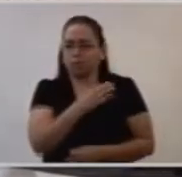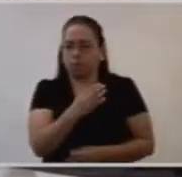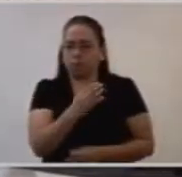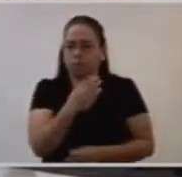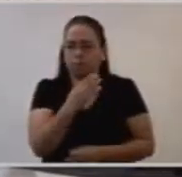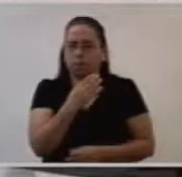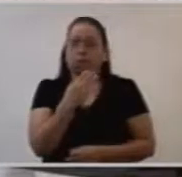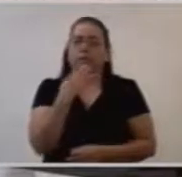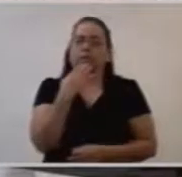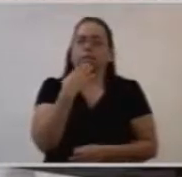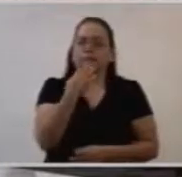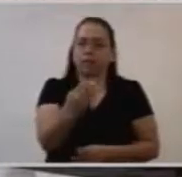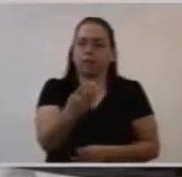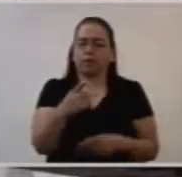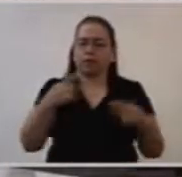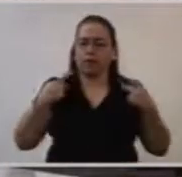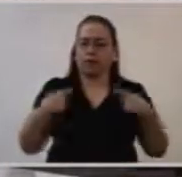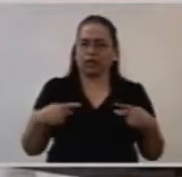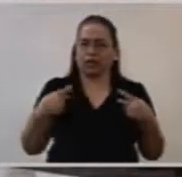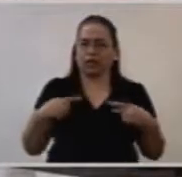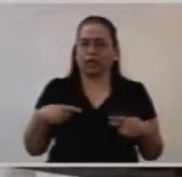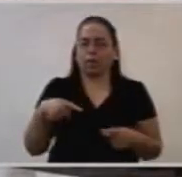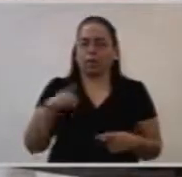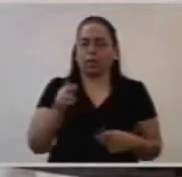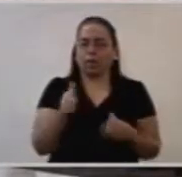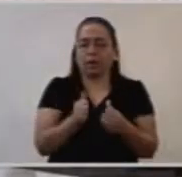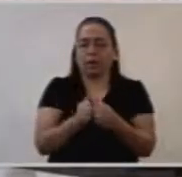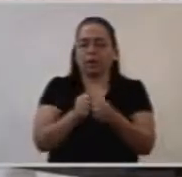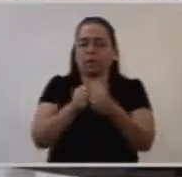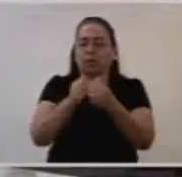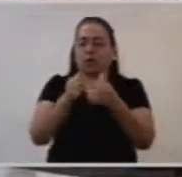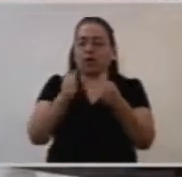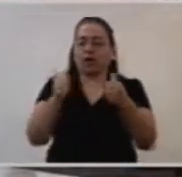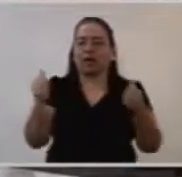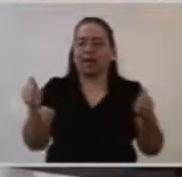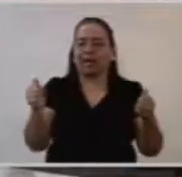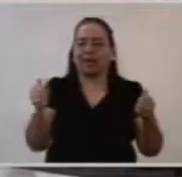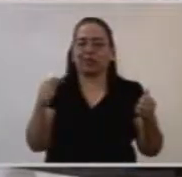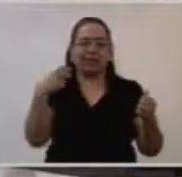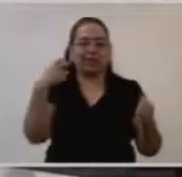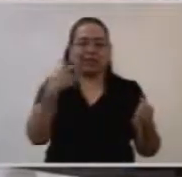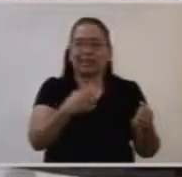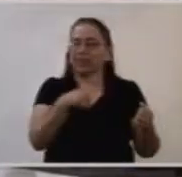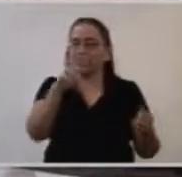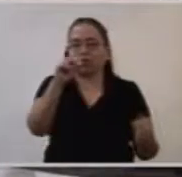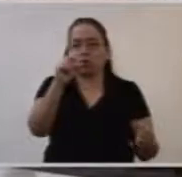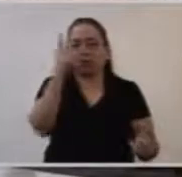lejos para no entrometernos en aquello que no nos toca.